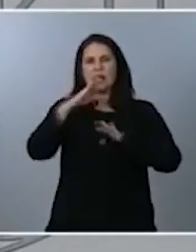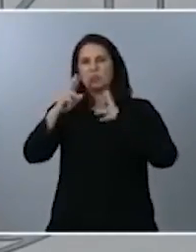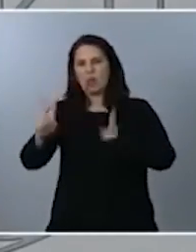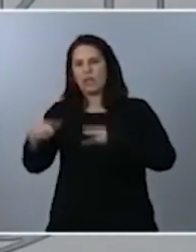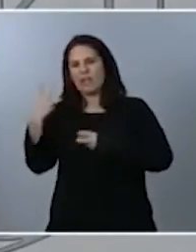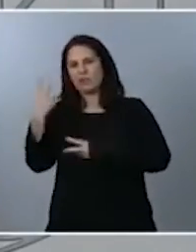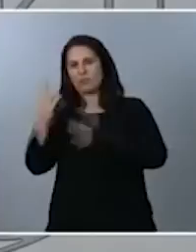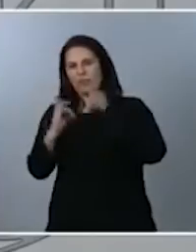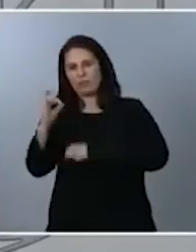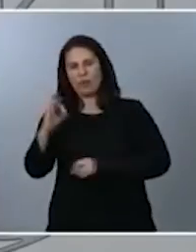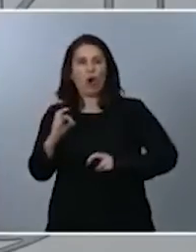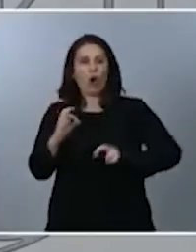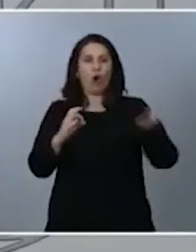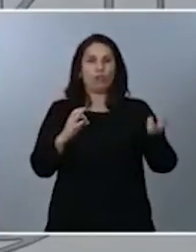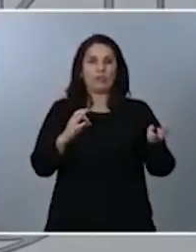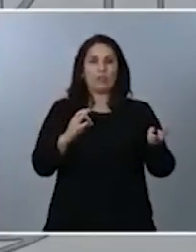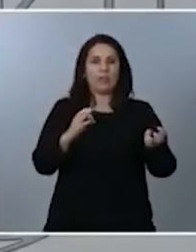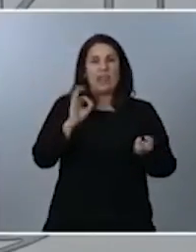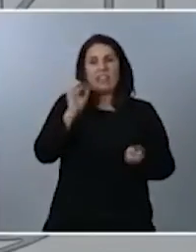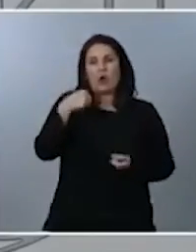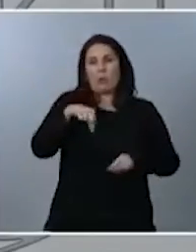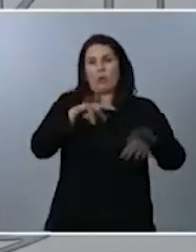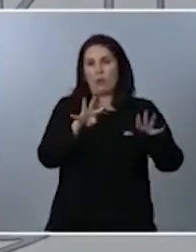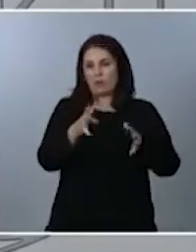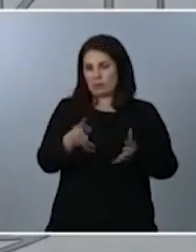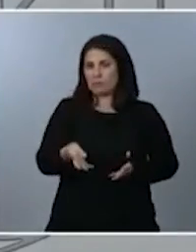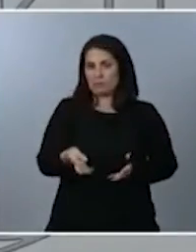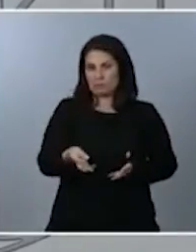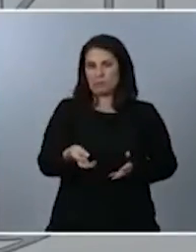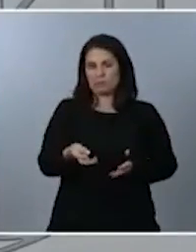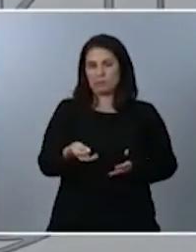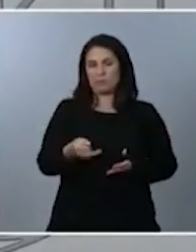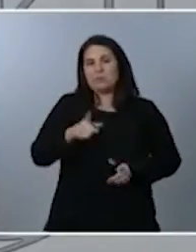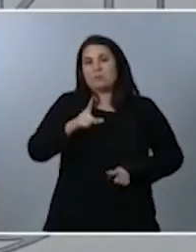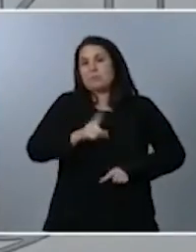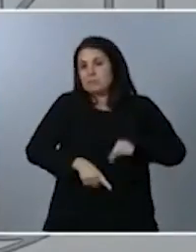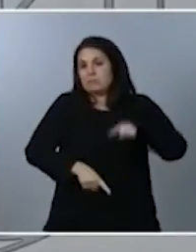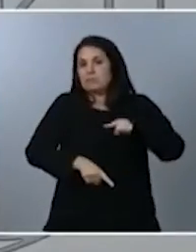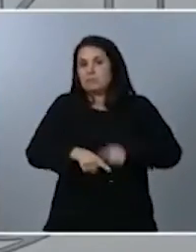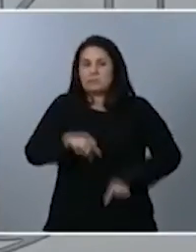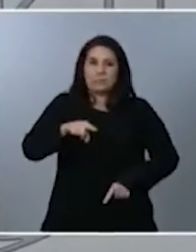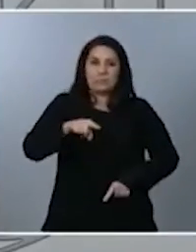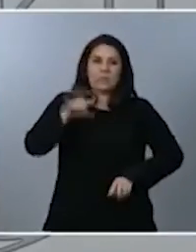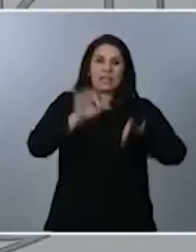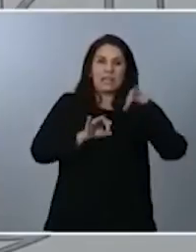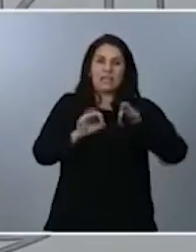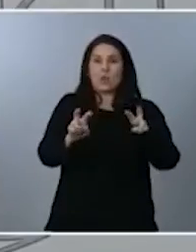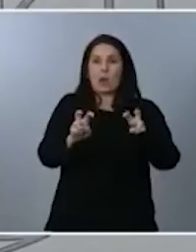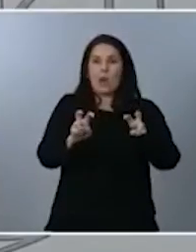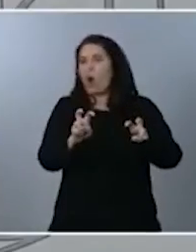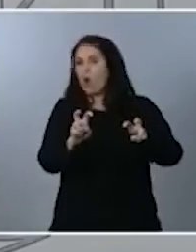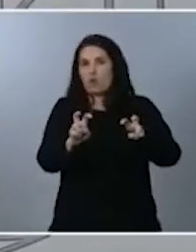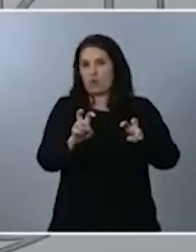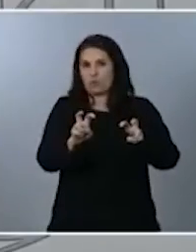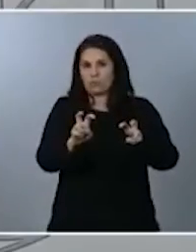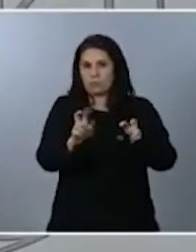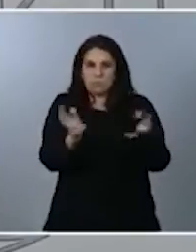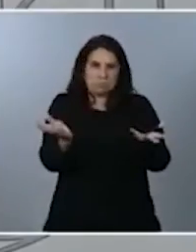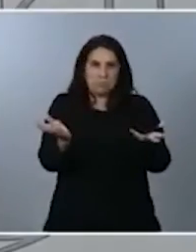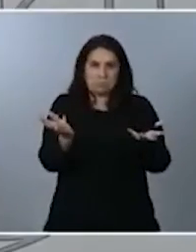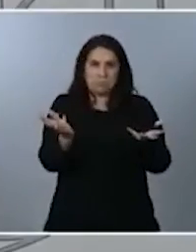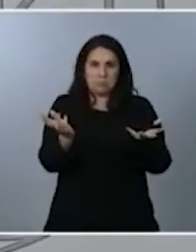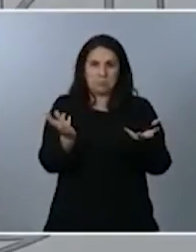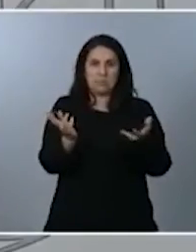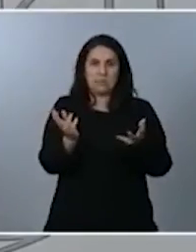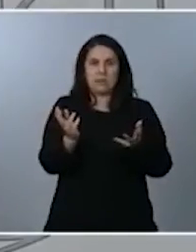actualizan en el entorno del 0,9%. Depende de si son tasas o no de nueva creación. Las tasas que son que son tasas que vienen